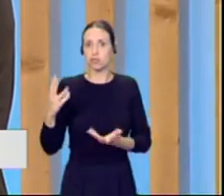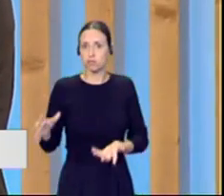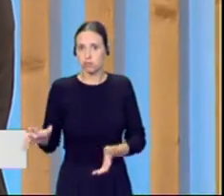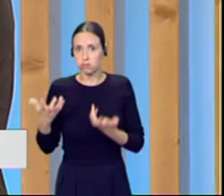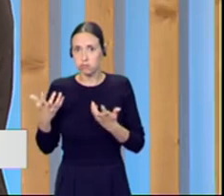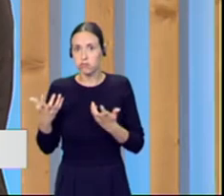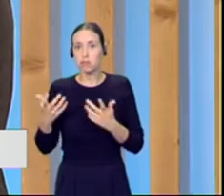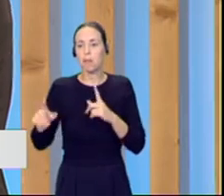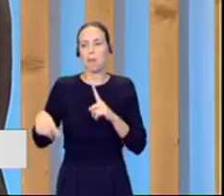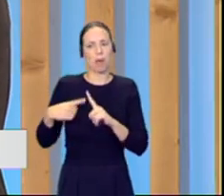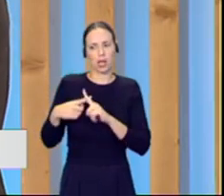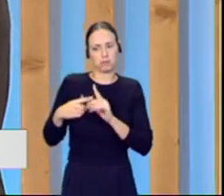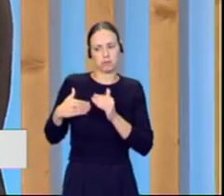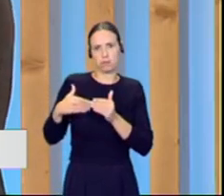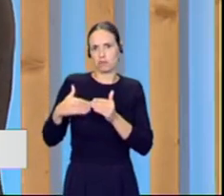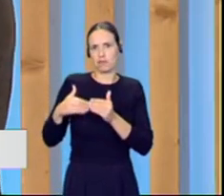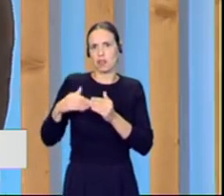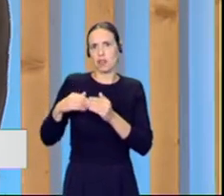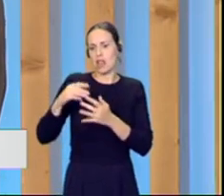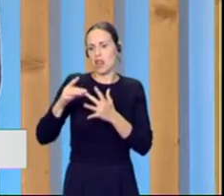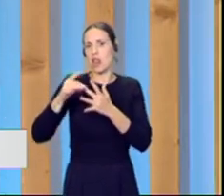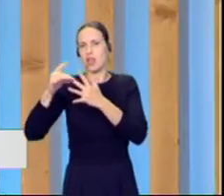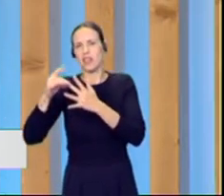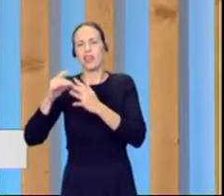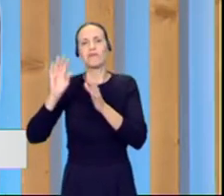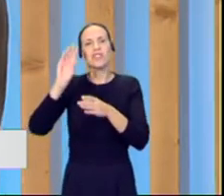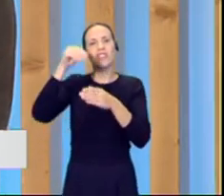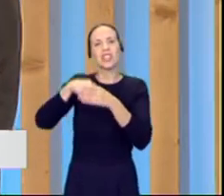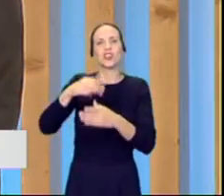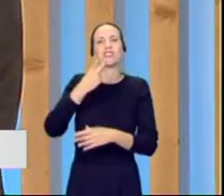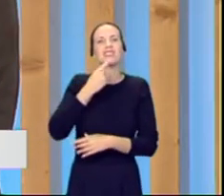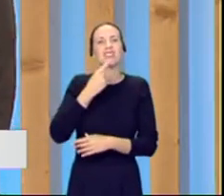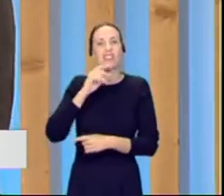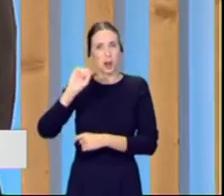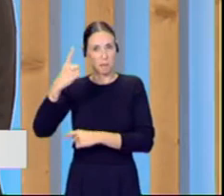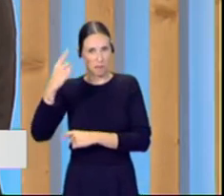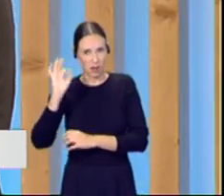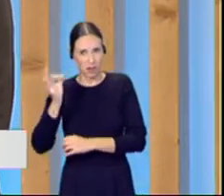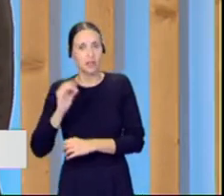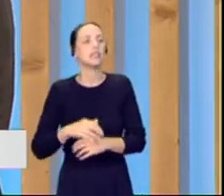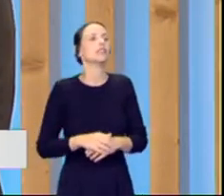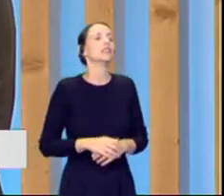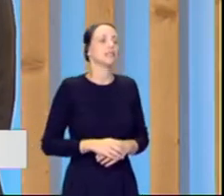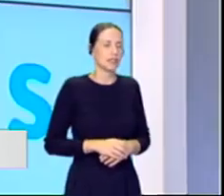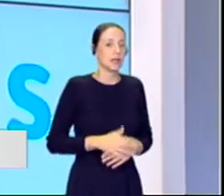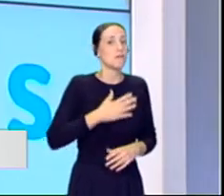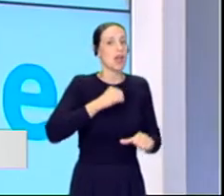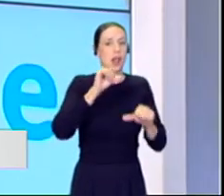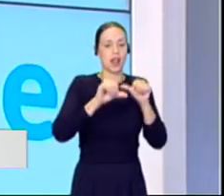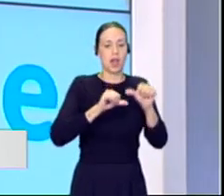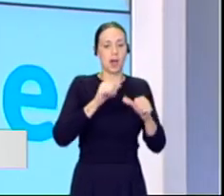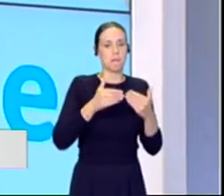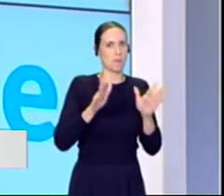y está muy cerca de la primera posición que ocupa el Textil Santanderina. Sí, hemos tenido buen arranque de liga, solo hemos